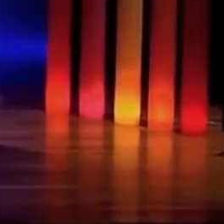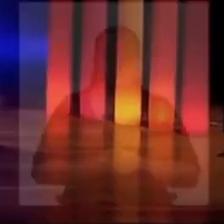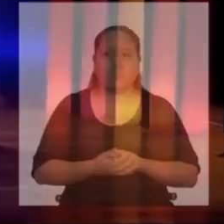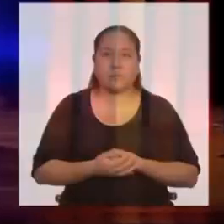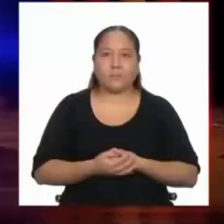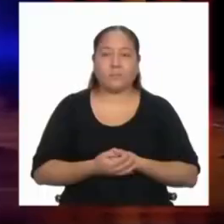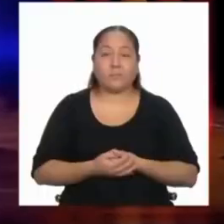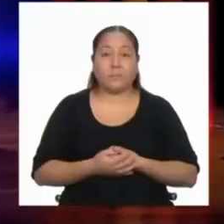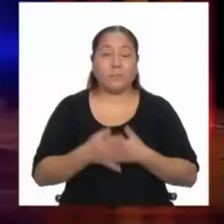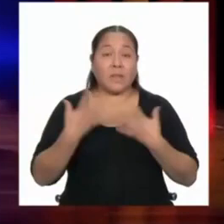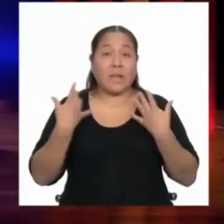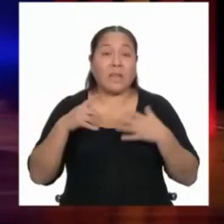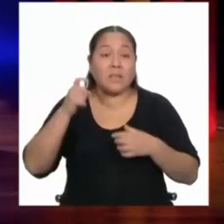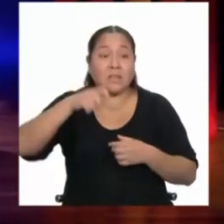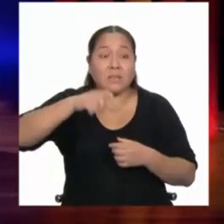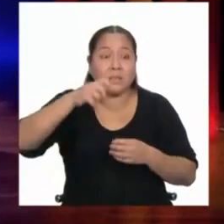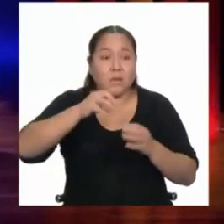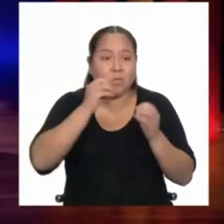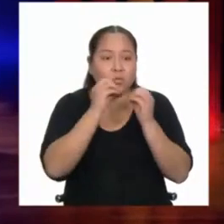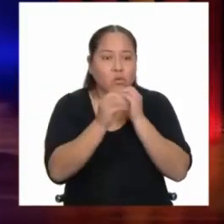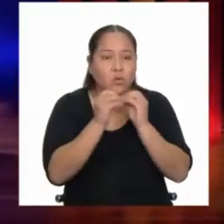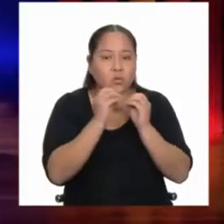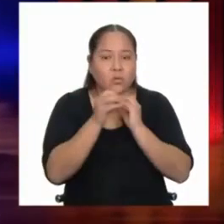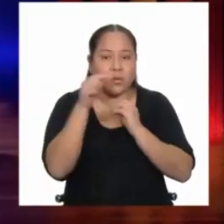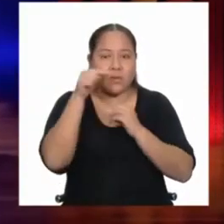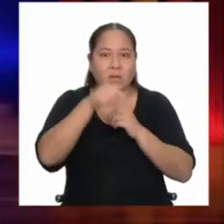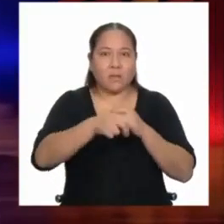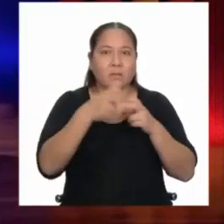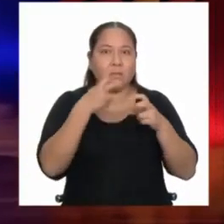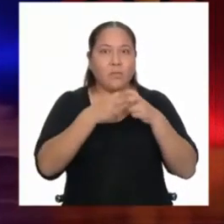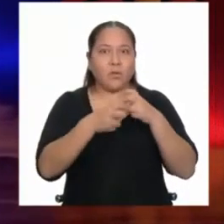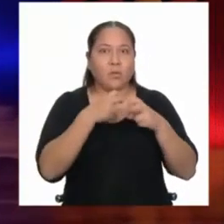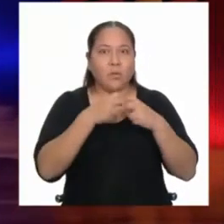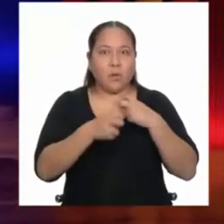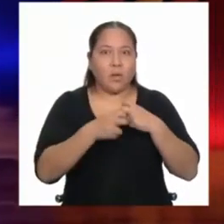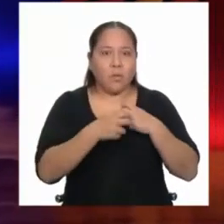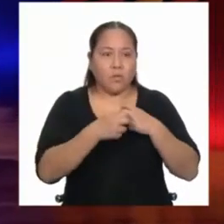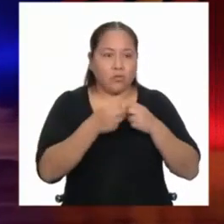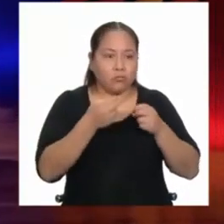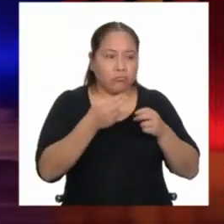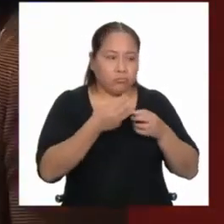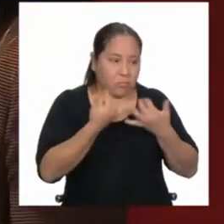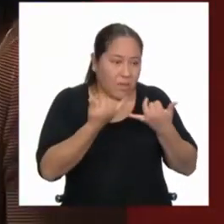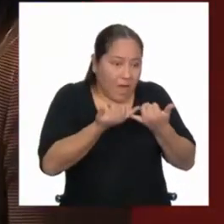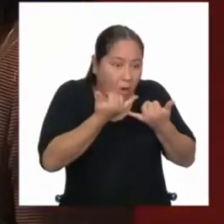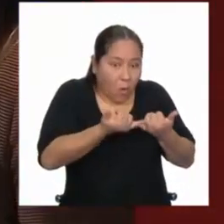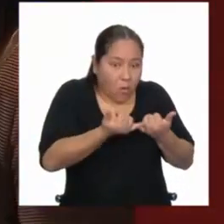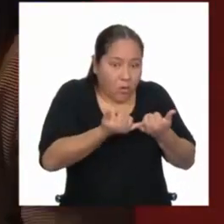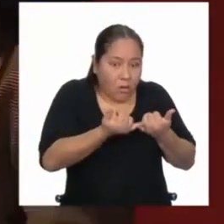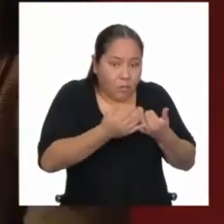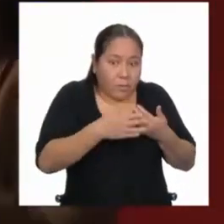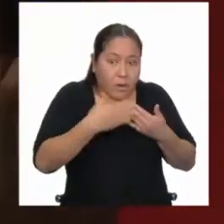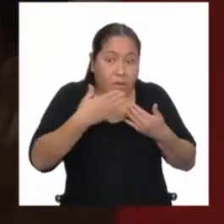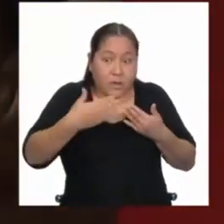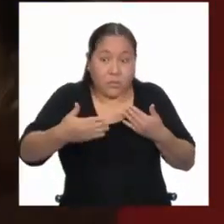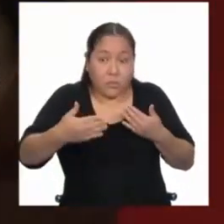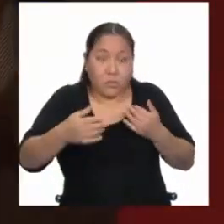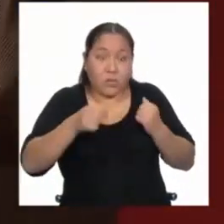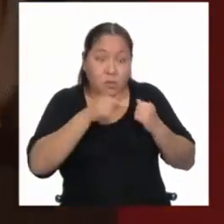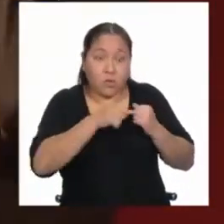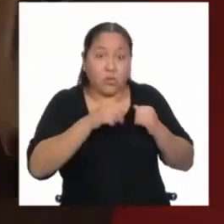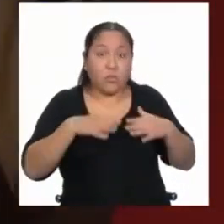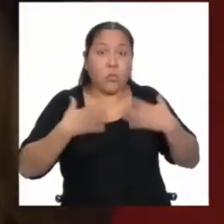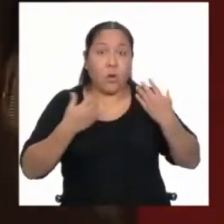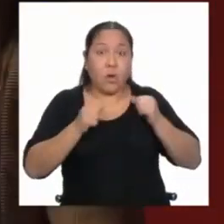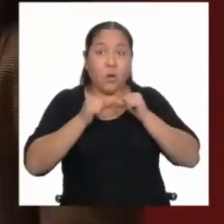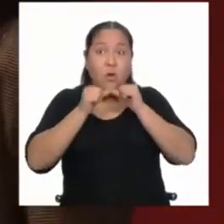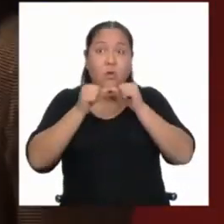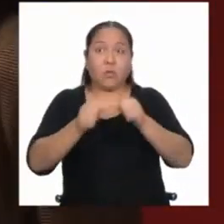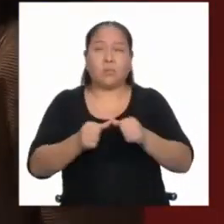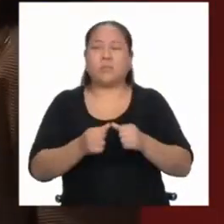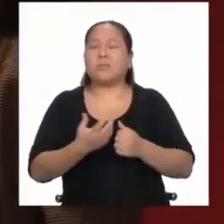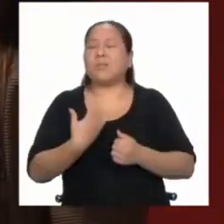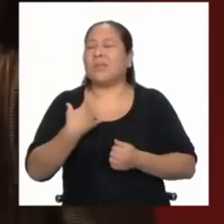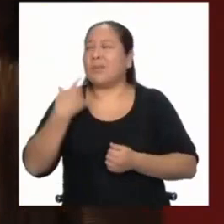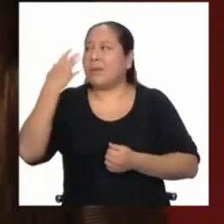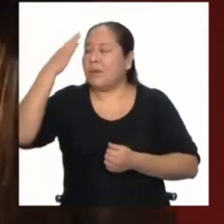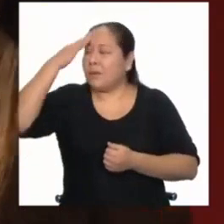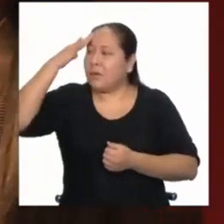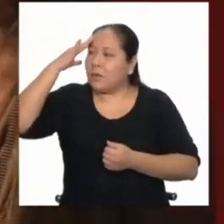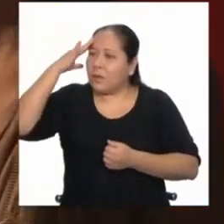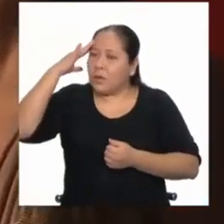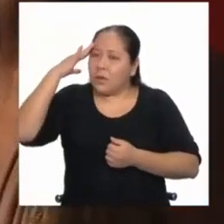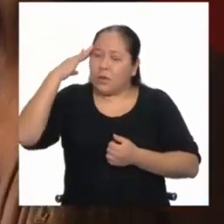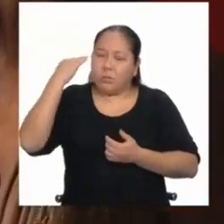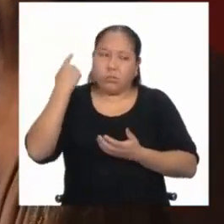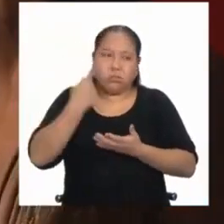Había que resolver un tema de corto plazo para entrar a largo plazo en ellos. Entonces, dije, ¿y ahora qué hago? Y